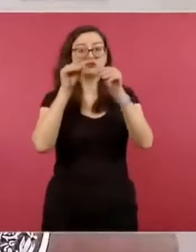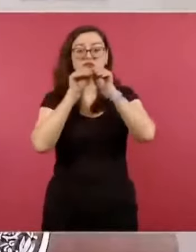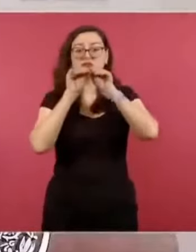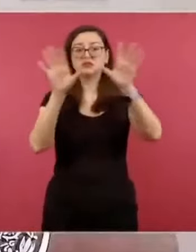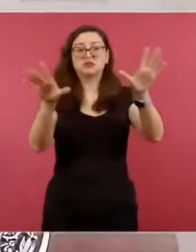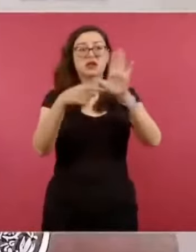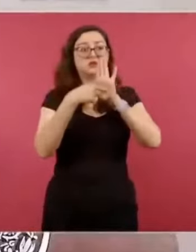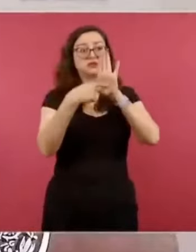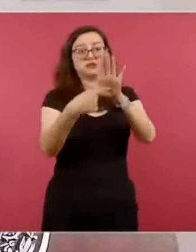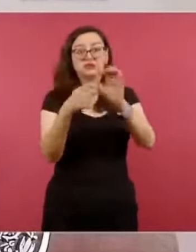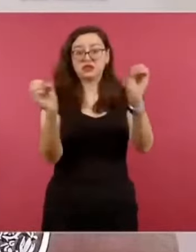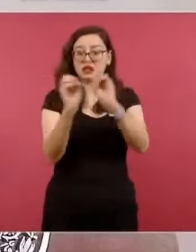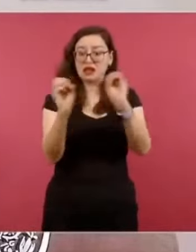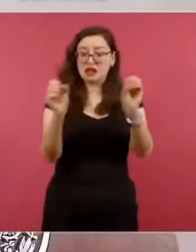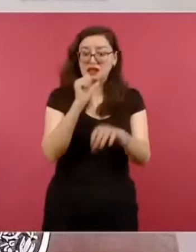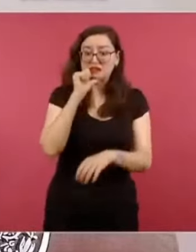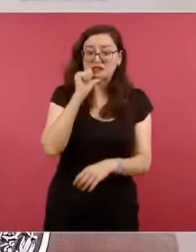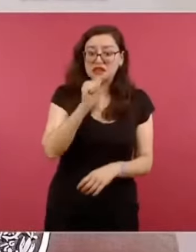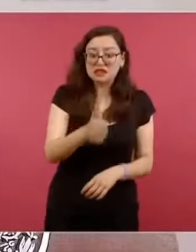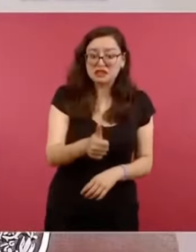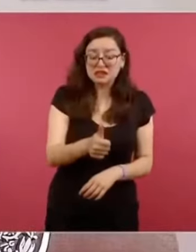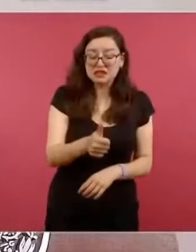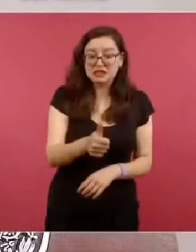Olvídense del monto.